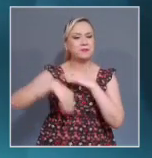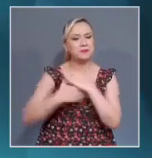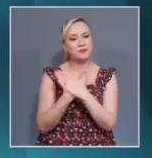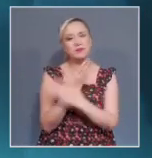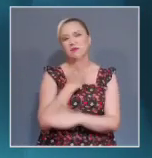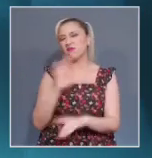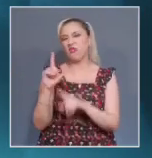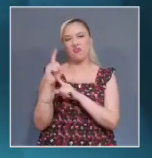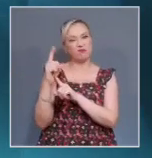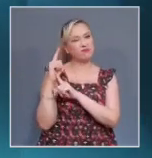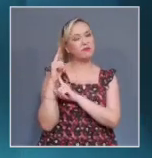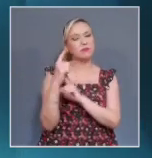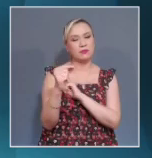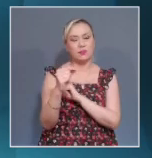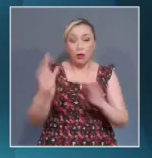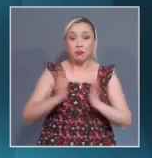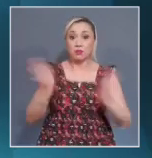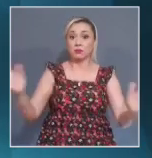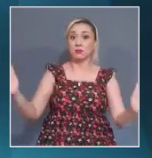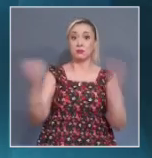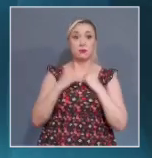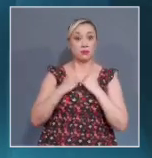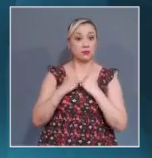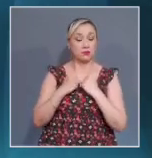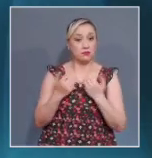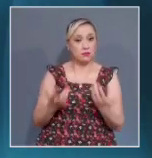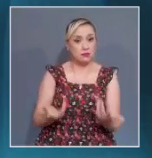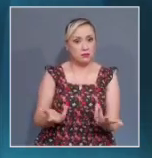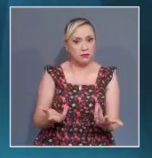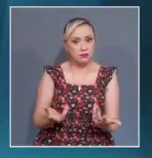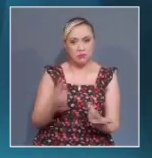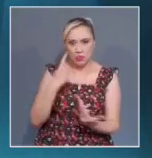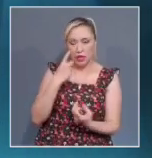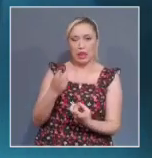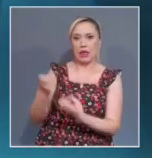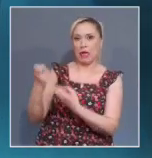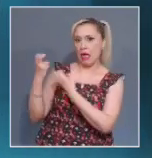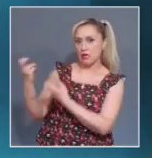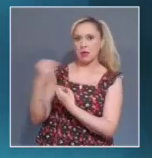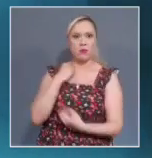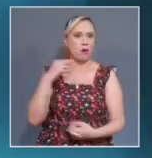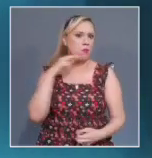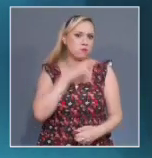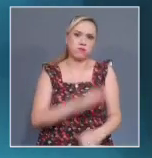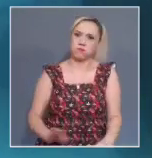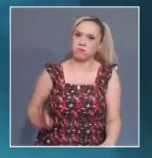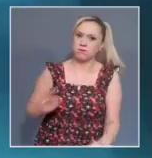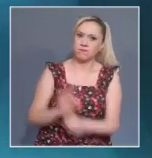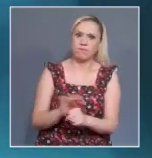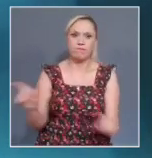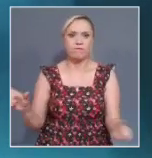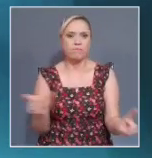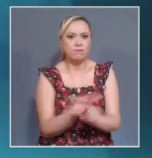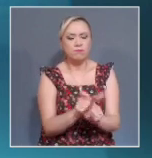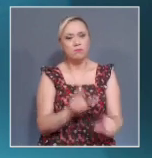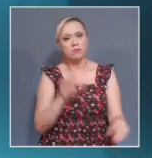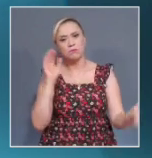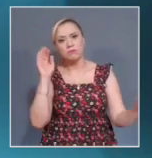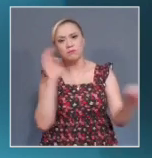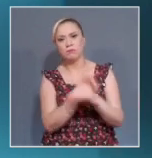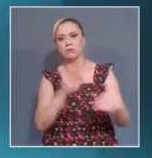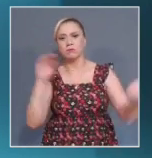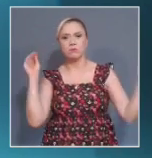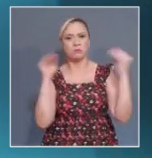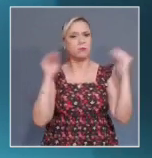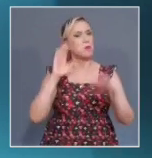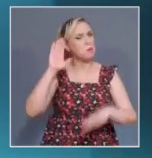combate a la tortura acompañan el caso de la impartidora de justicia. Informó que ya se tramitó un amparo contra actos que están prohibidos